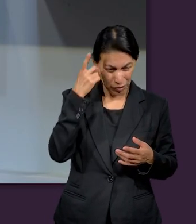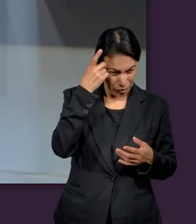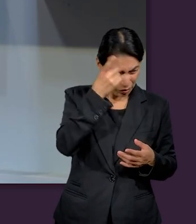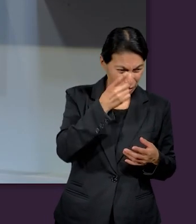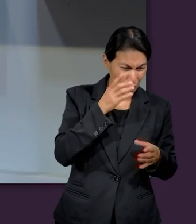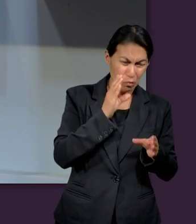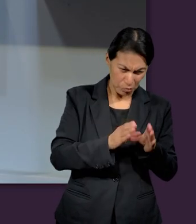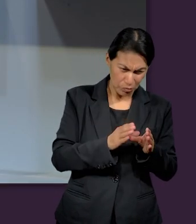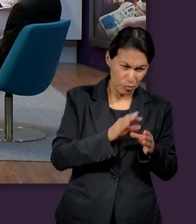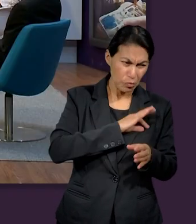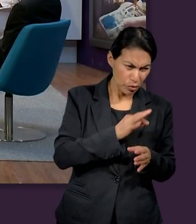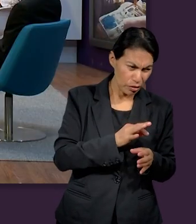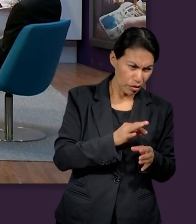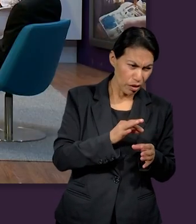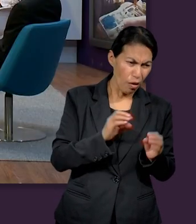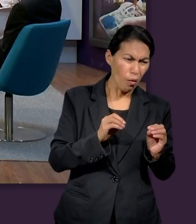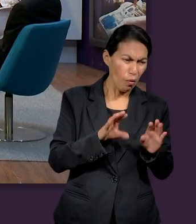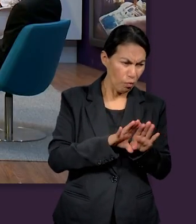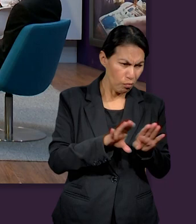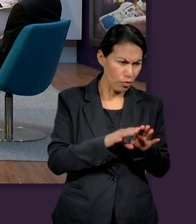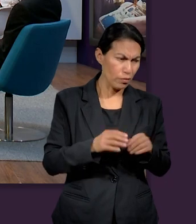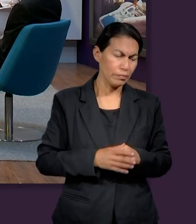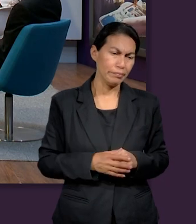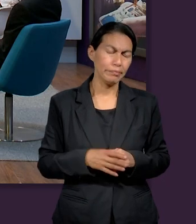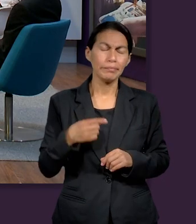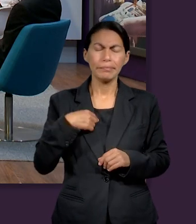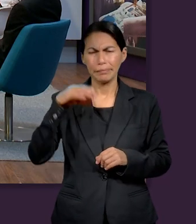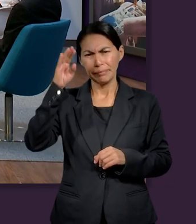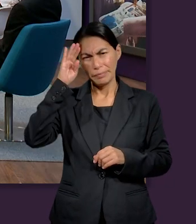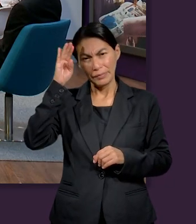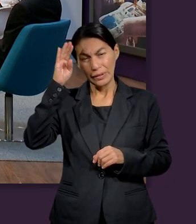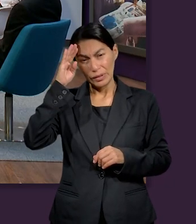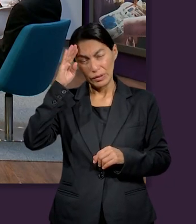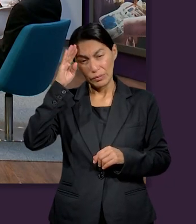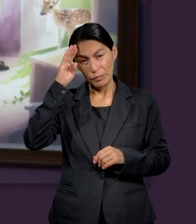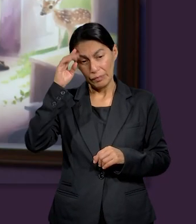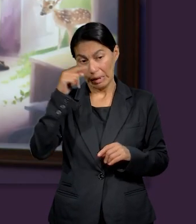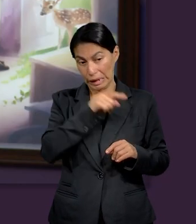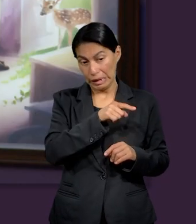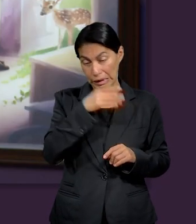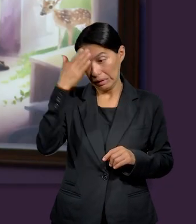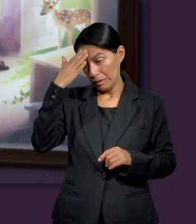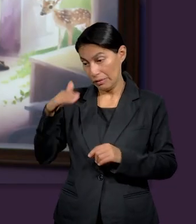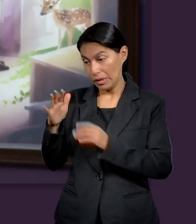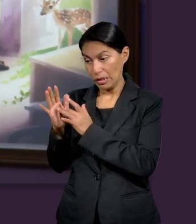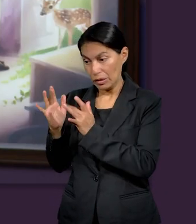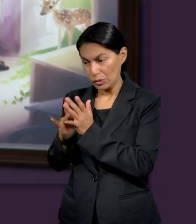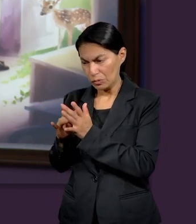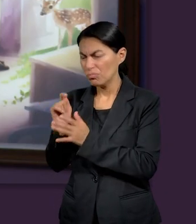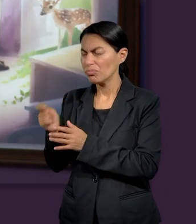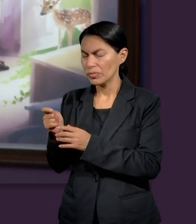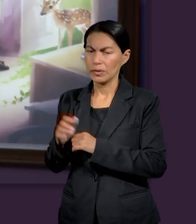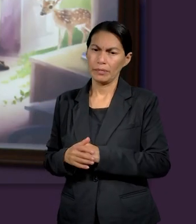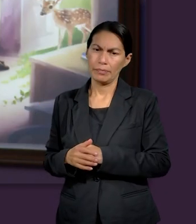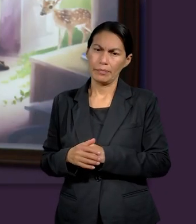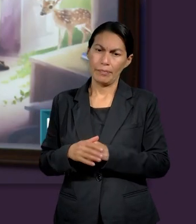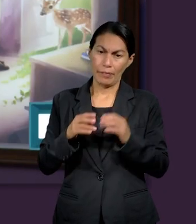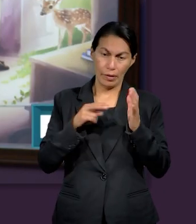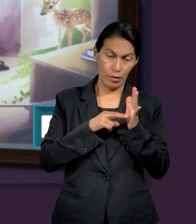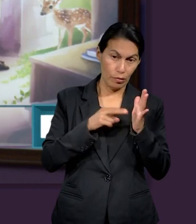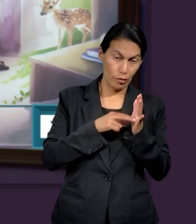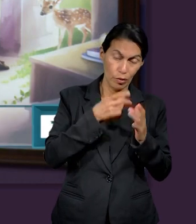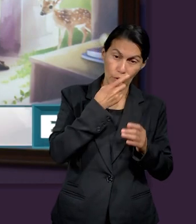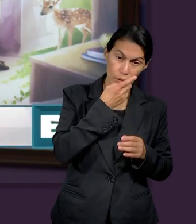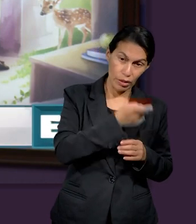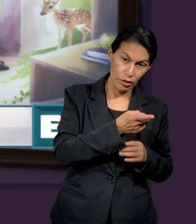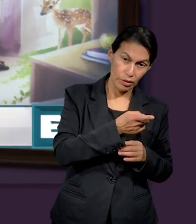o estaba fuera del lugar? Yo creo que él conocía perfectamente quién era Jesús, porque en el versículo nos